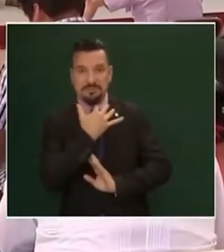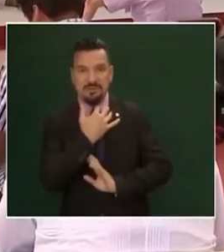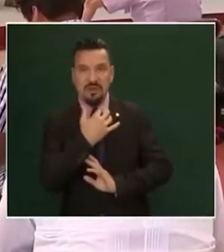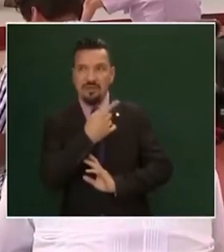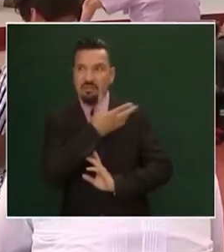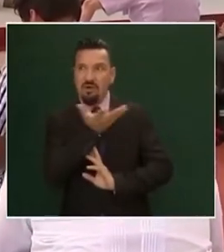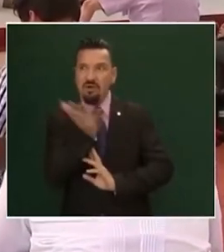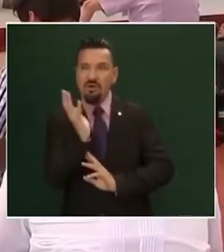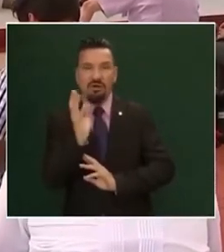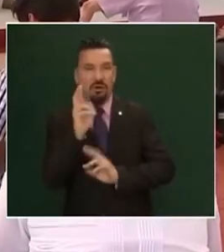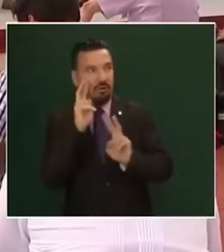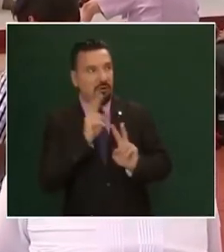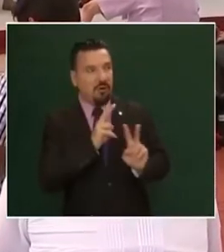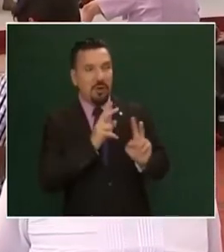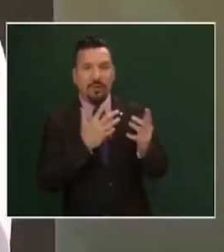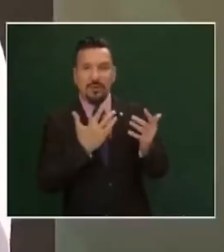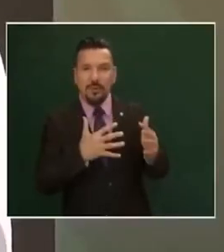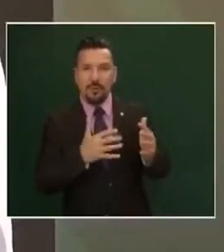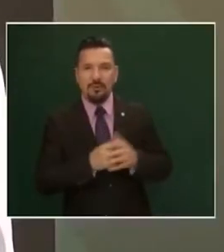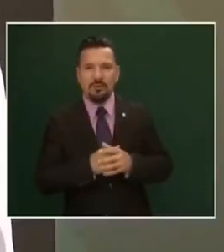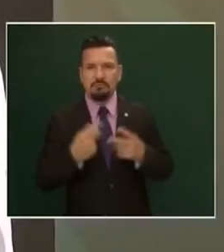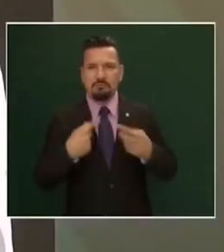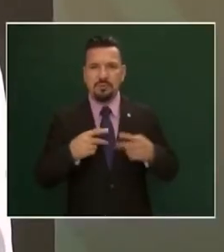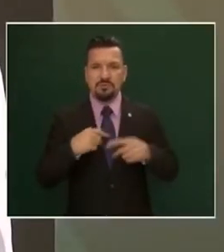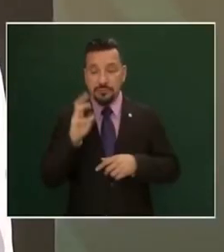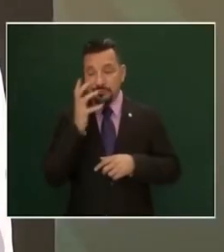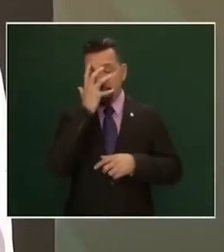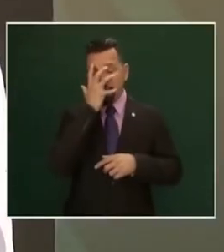el falso